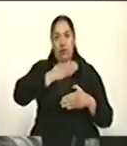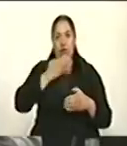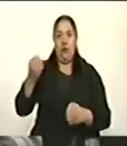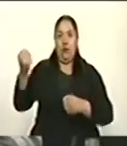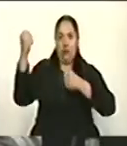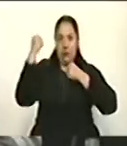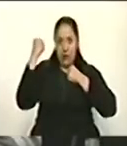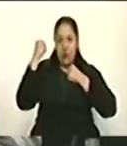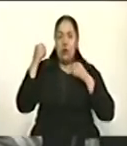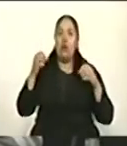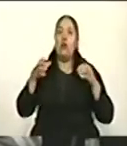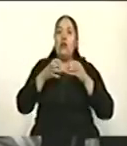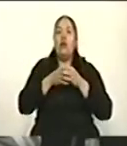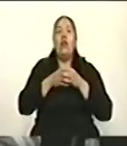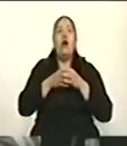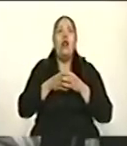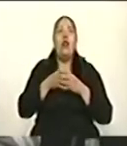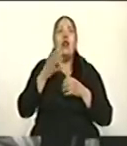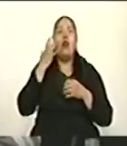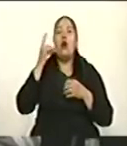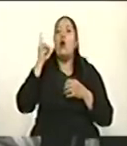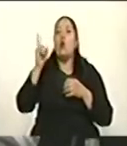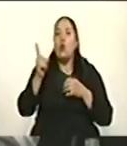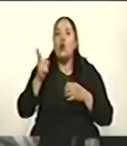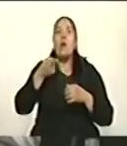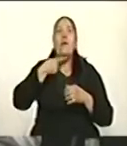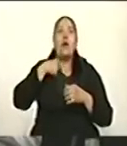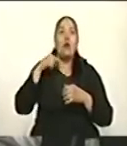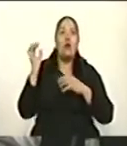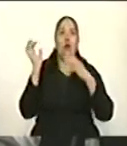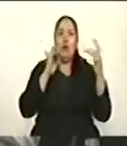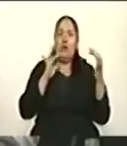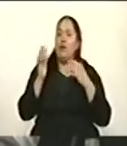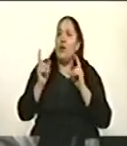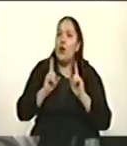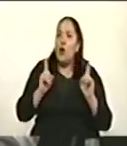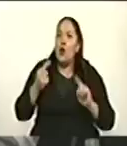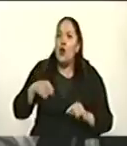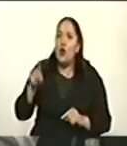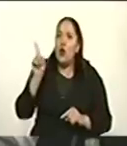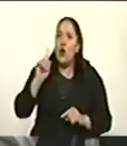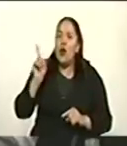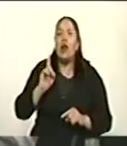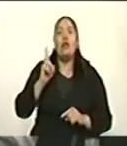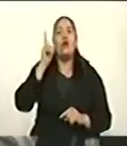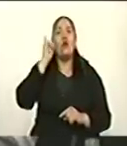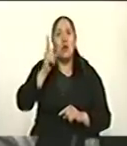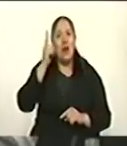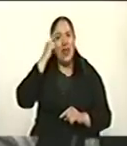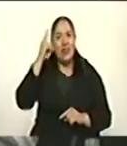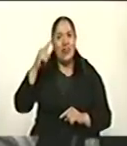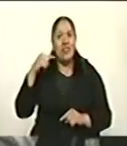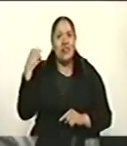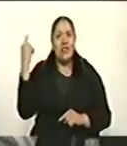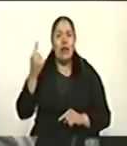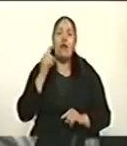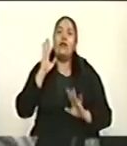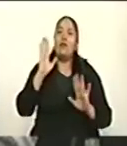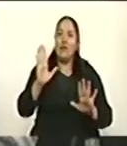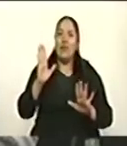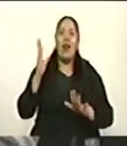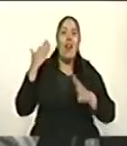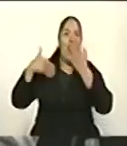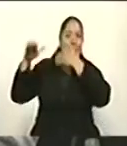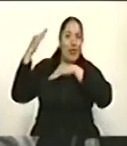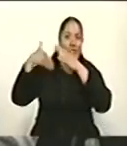con todo respeto, que es que nos gusten las guerras, no. Es que los procesos de impunidad en los que nos han sometido el gobierno anterior,